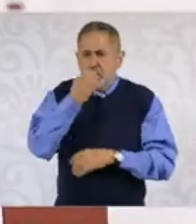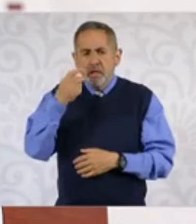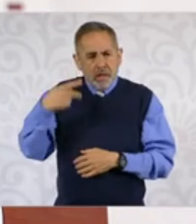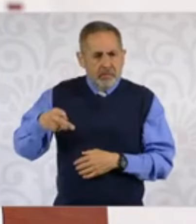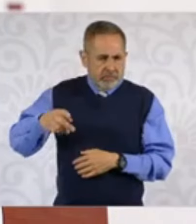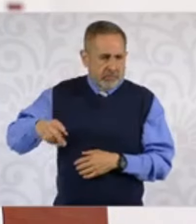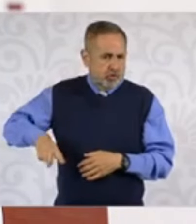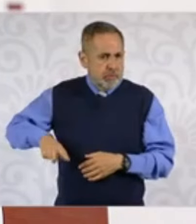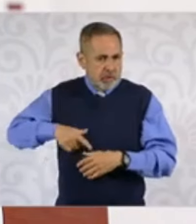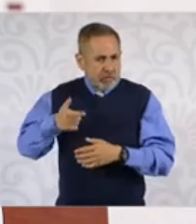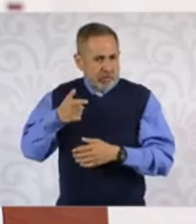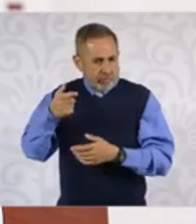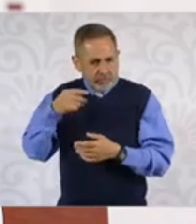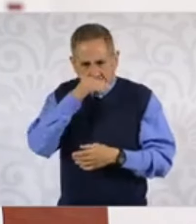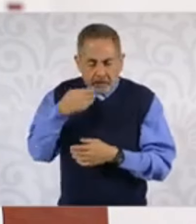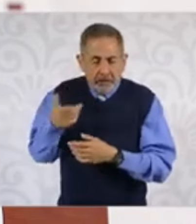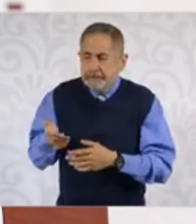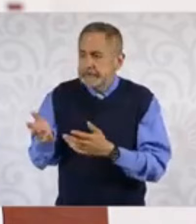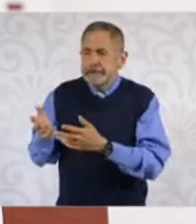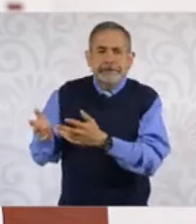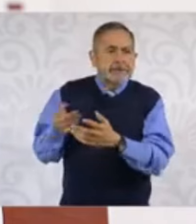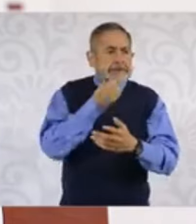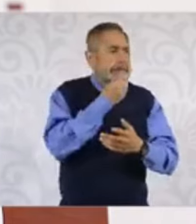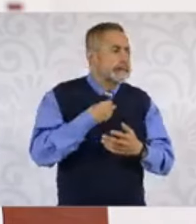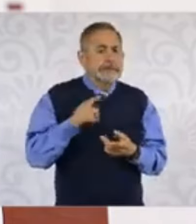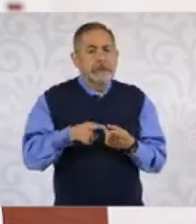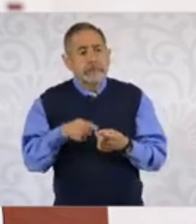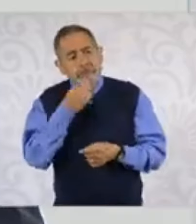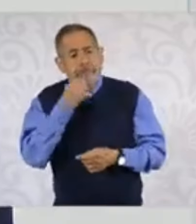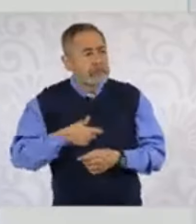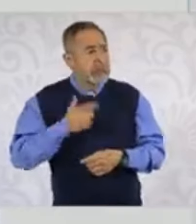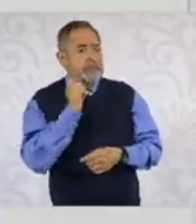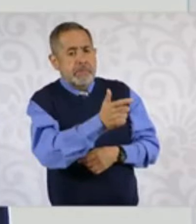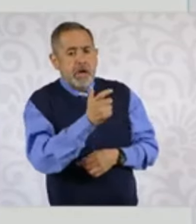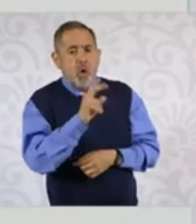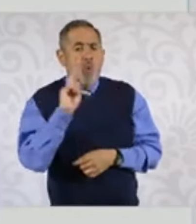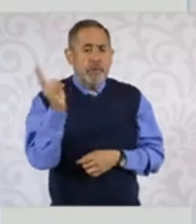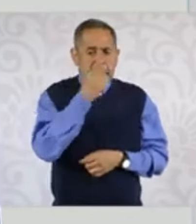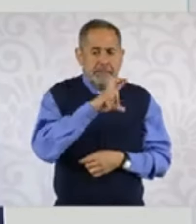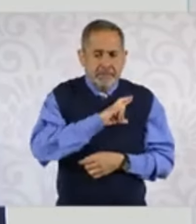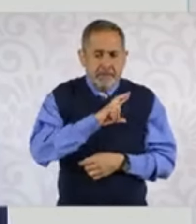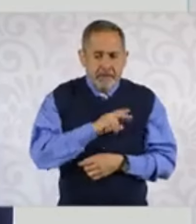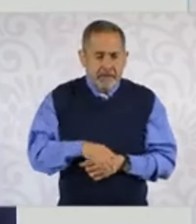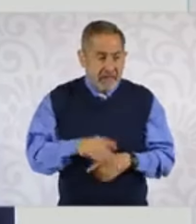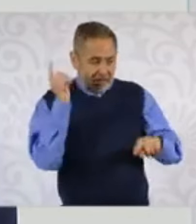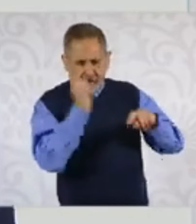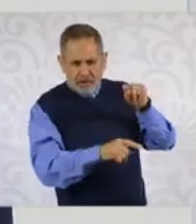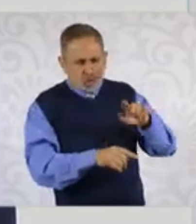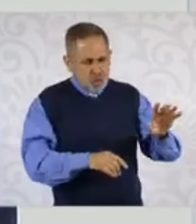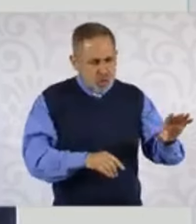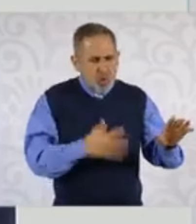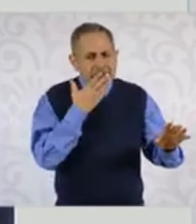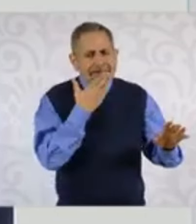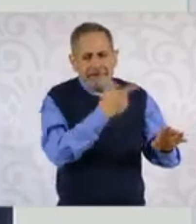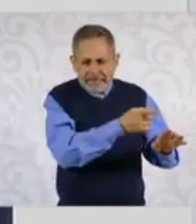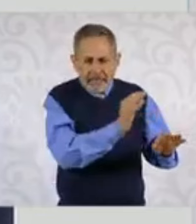llevando al cabo pues este método de pagos, ¿verdad? Aunque todas, todas, todos quisieran que